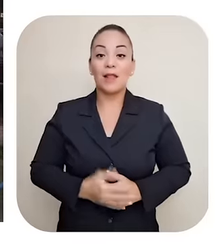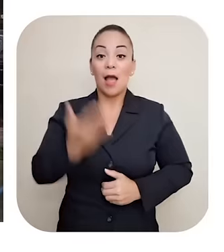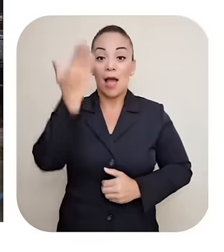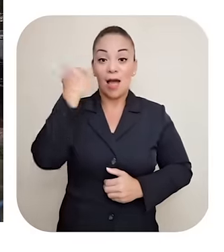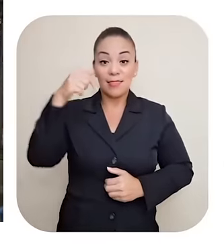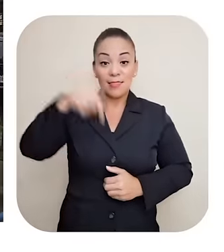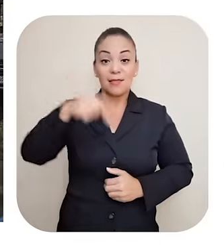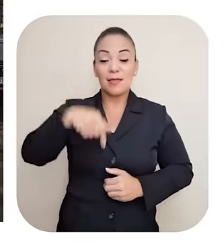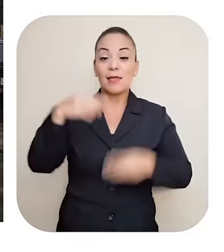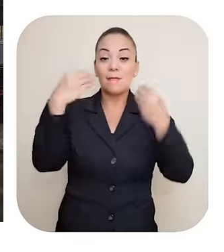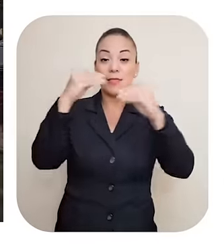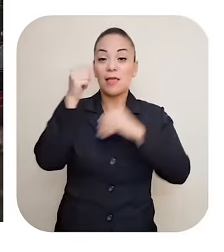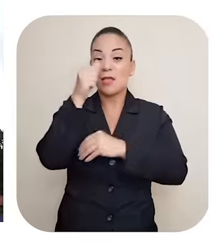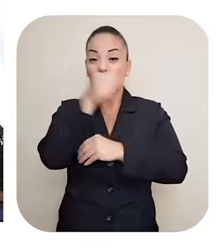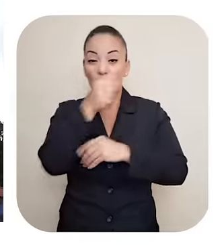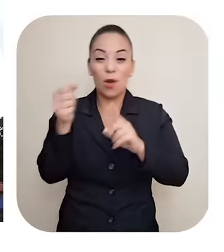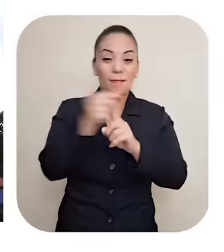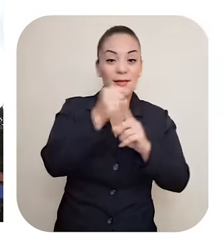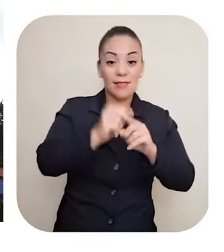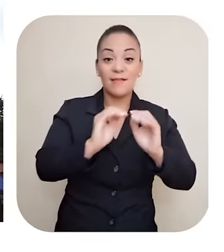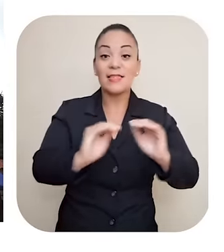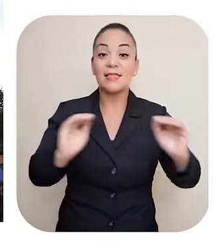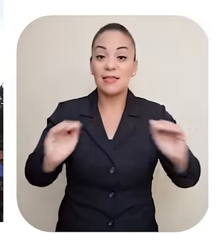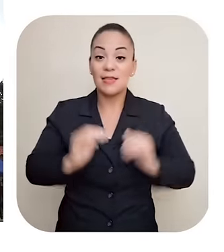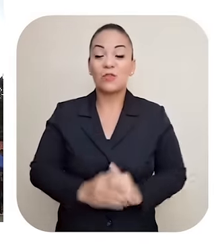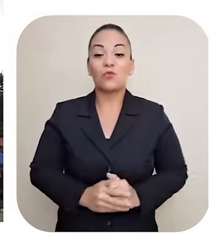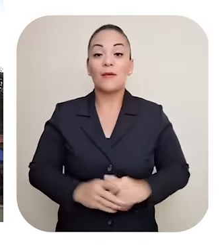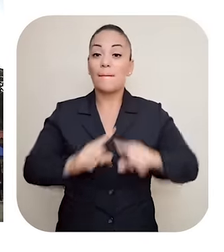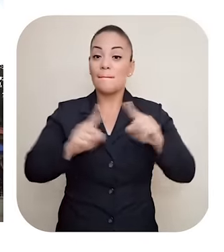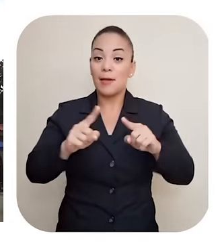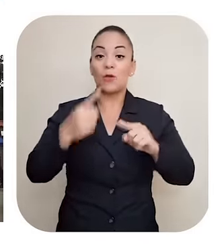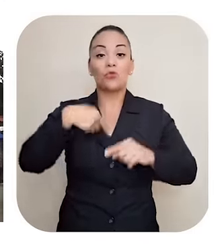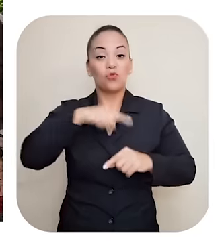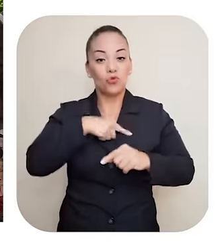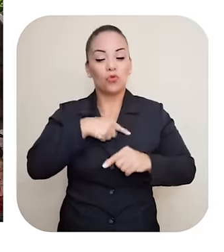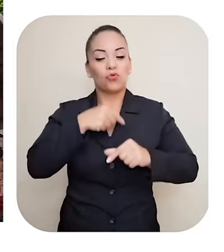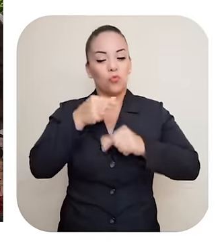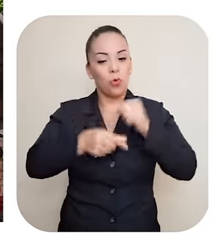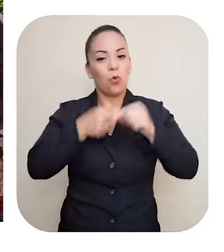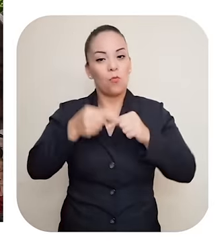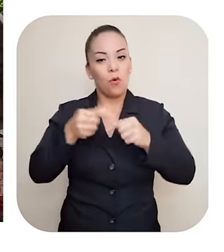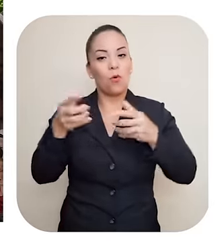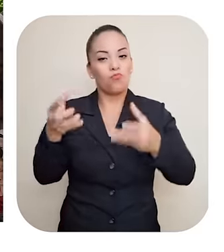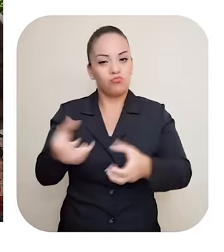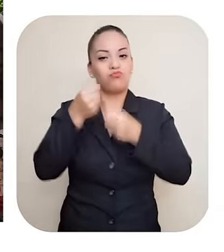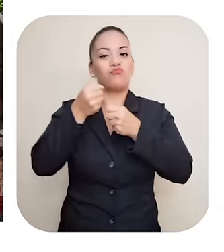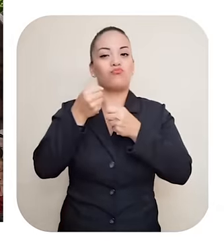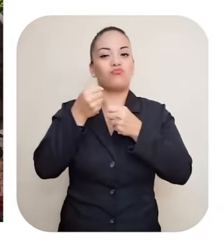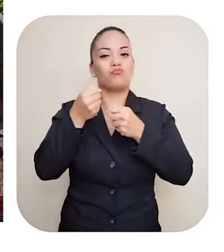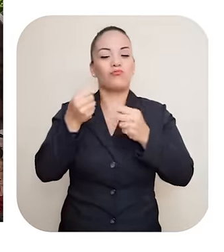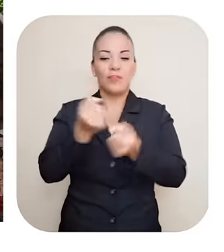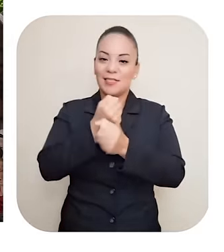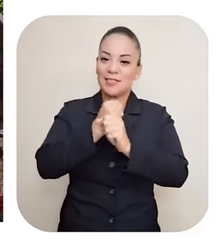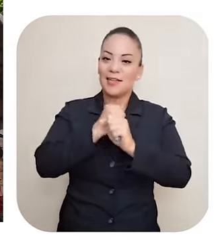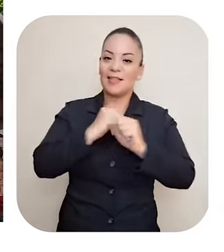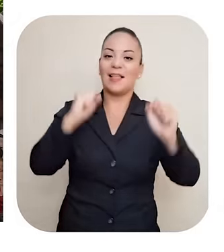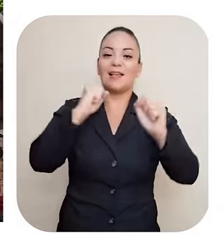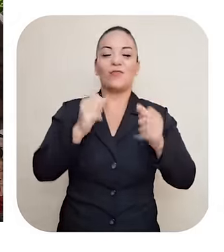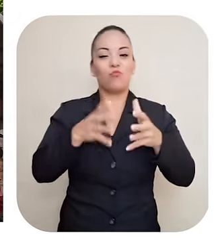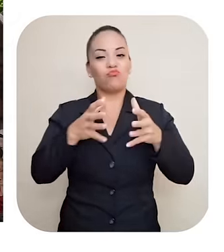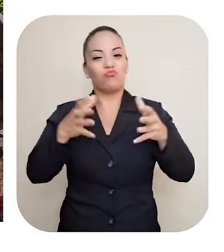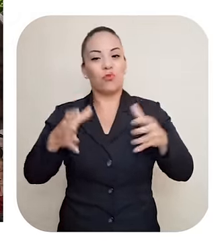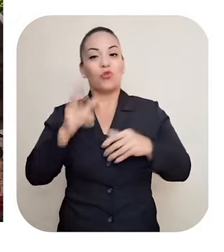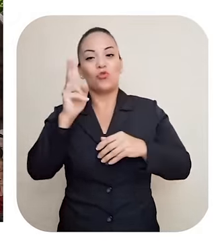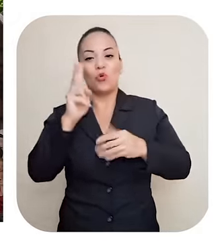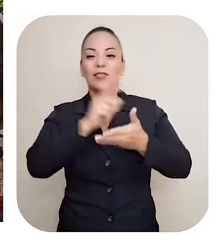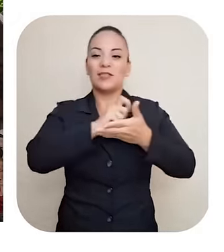se maltrataban muchos niños Hoy en hemos ido rescatando todos estos Y ha ido ensanchando, ensanchando Y ahora ya todas las escuelas Kinder, guarderías,